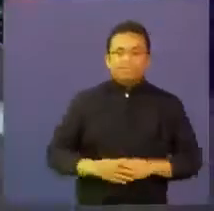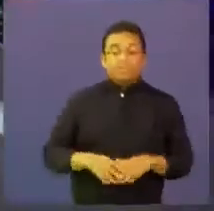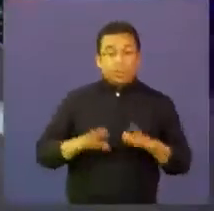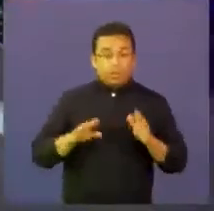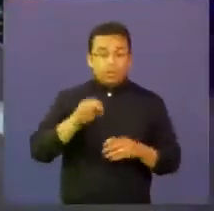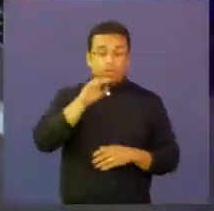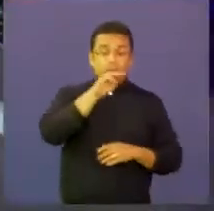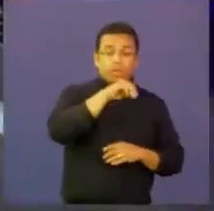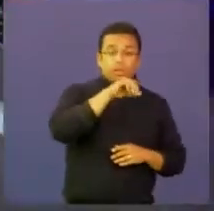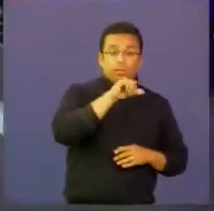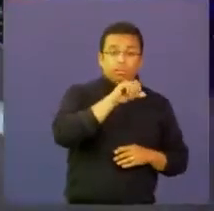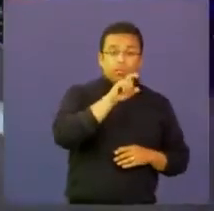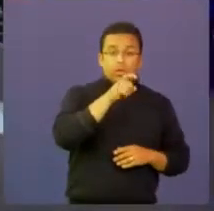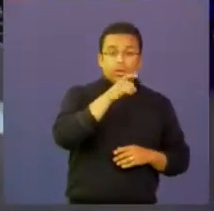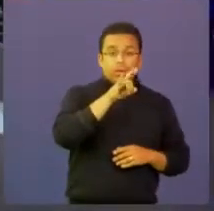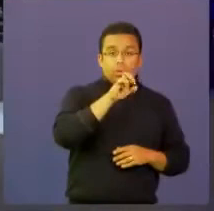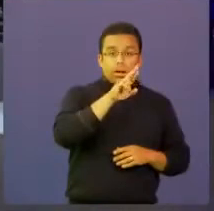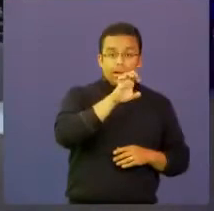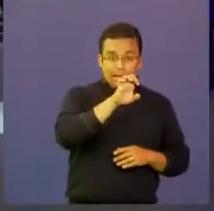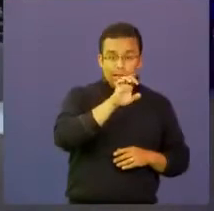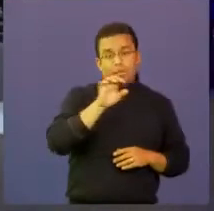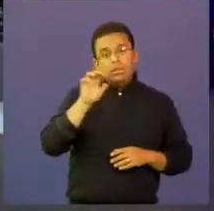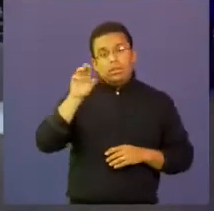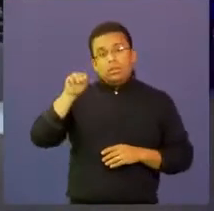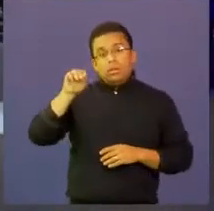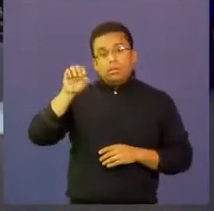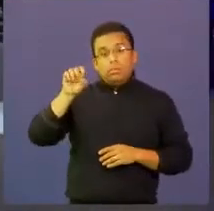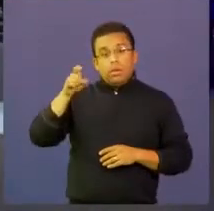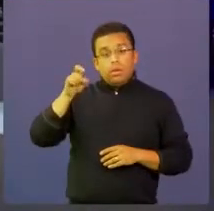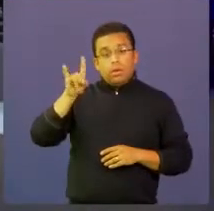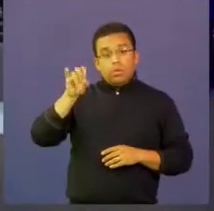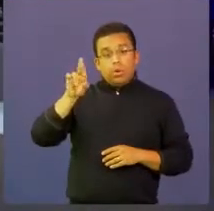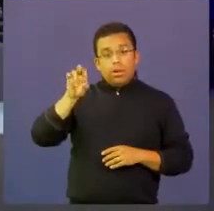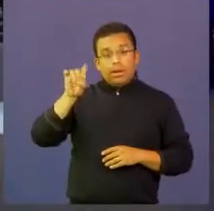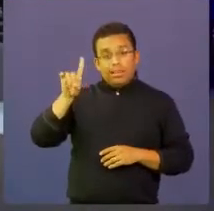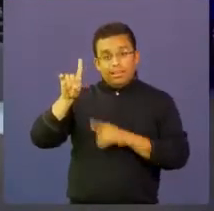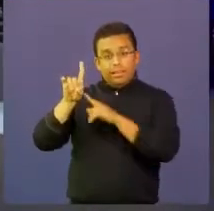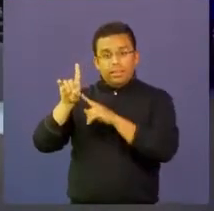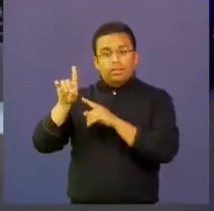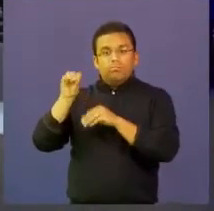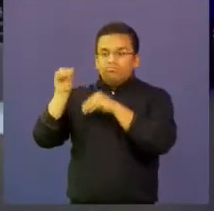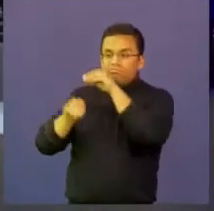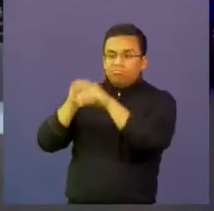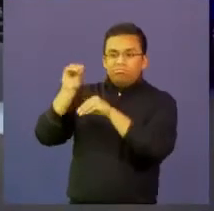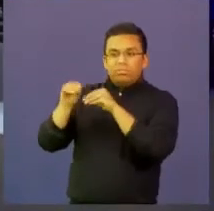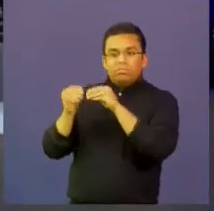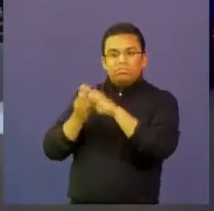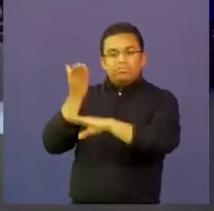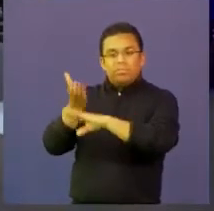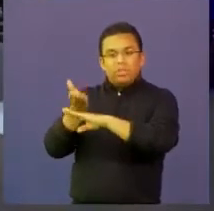es generar una red de docentes de cuidadores que esos